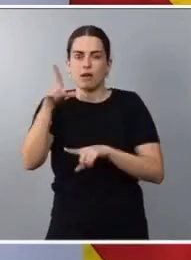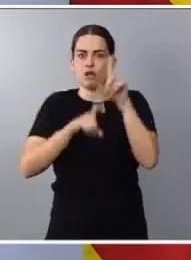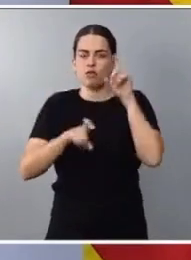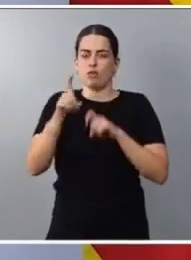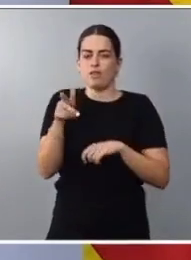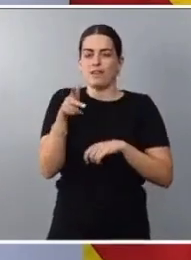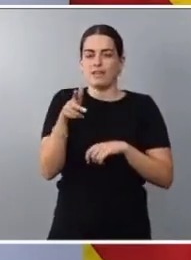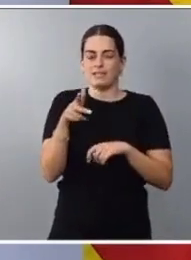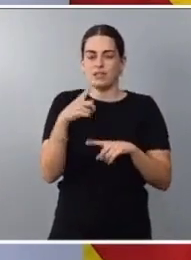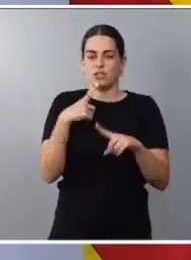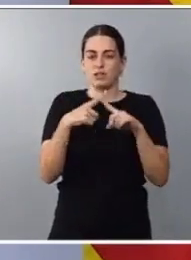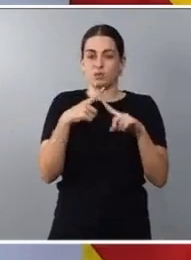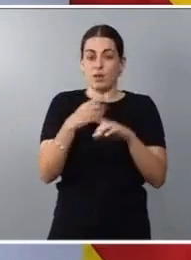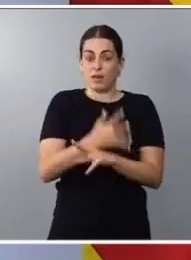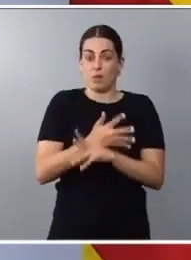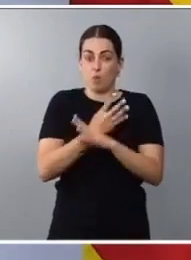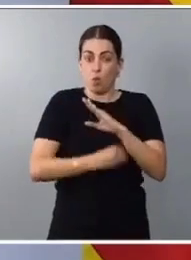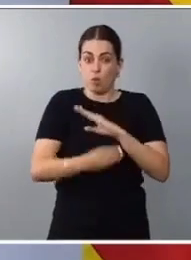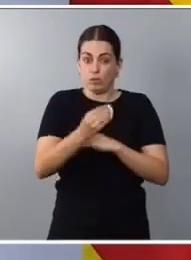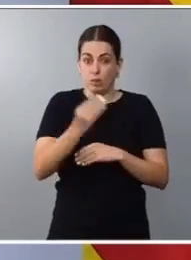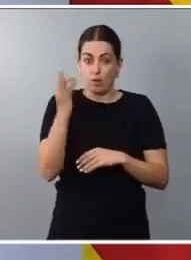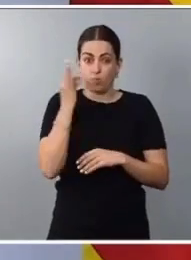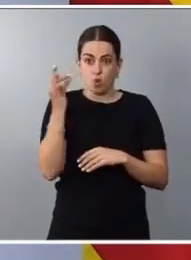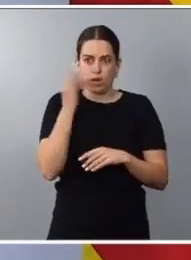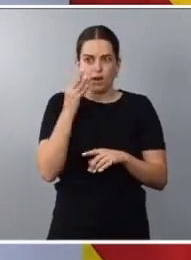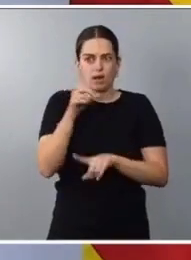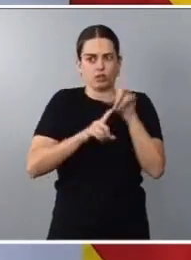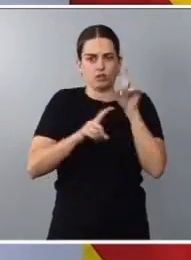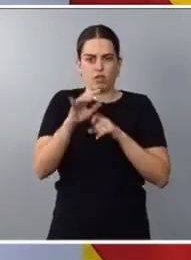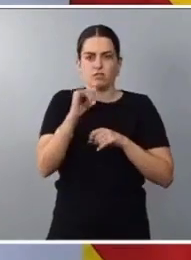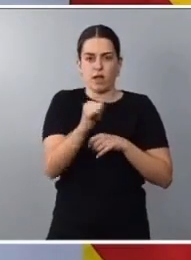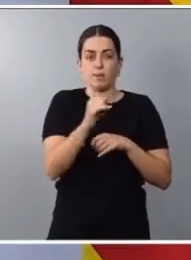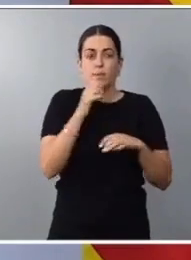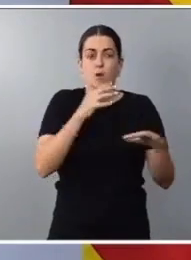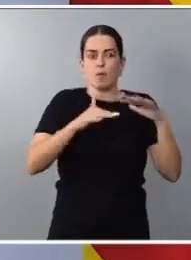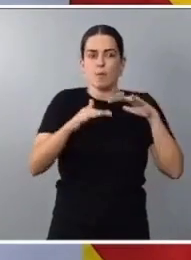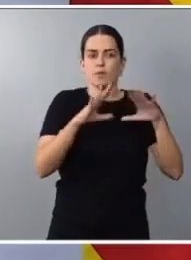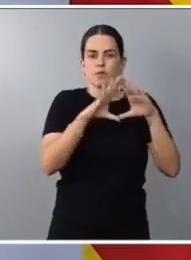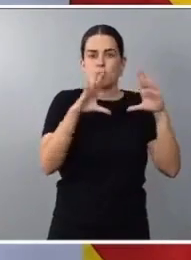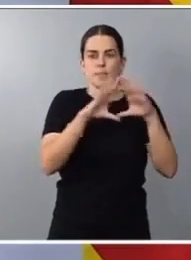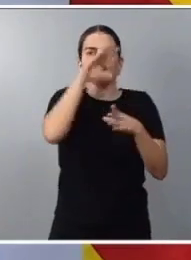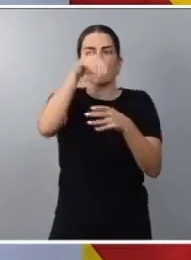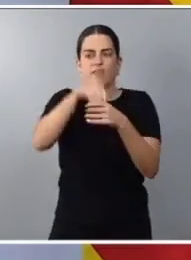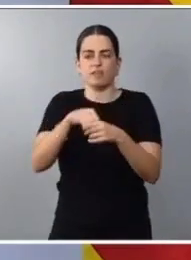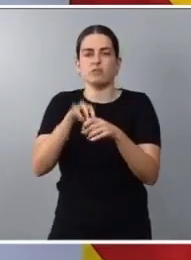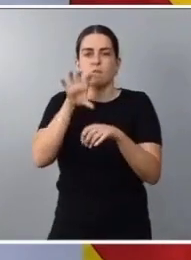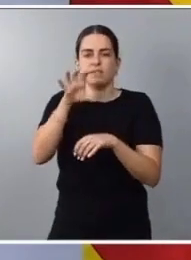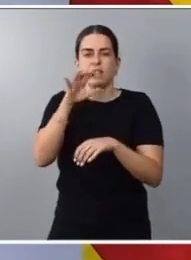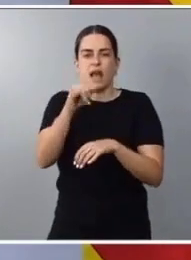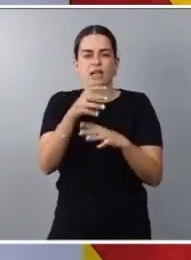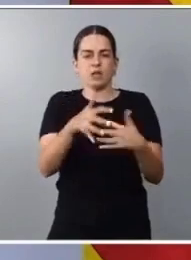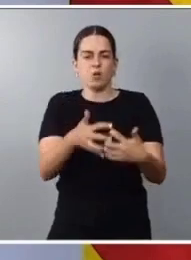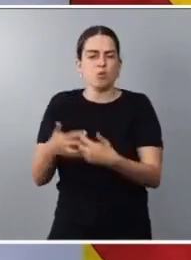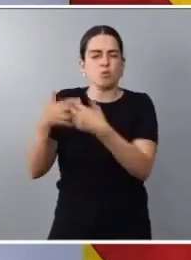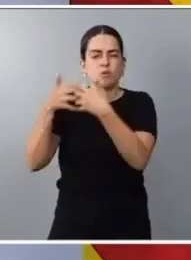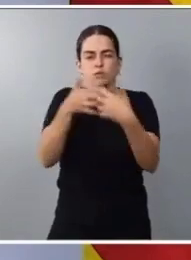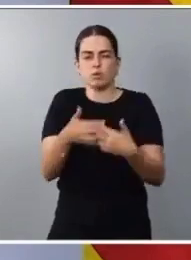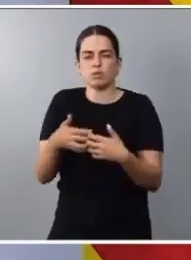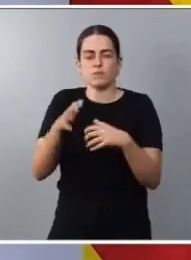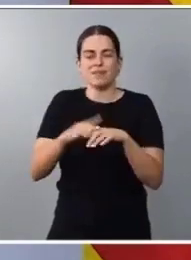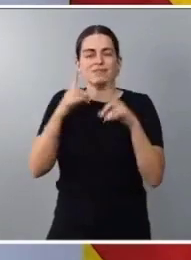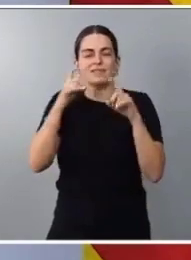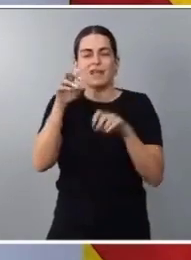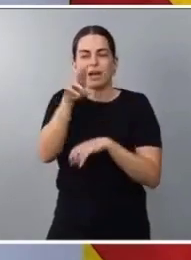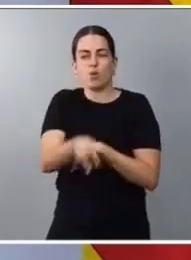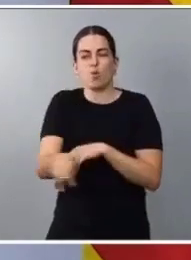reproductivos de las mujeres, y que cuentan, como saben, con movimientos feministas en esos países que están dando la batalla para recuperarlos y para